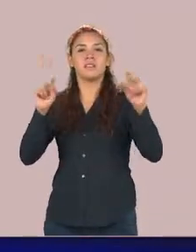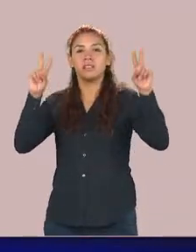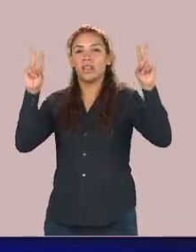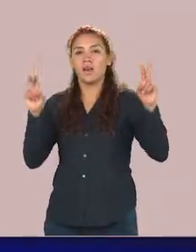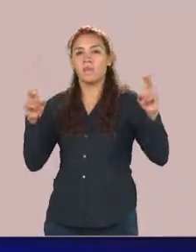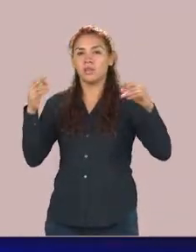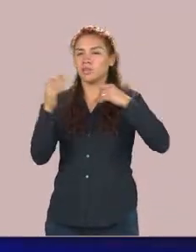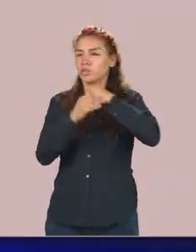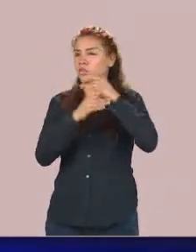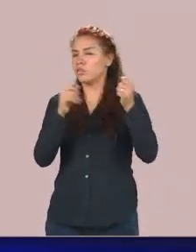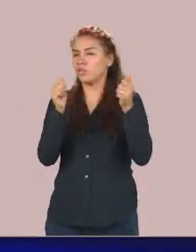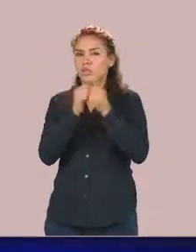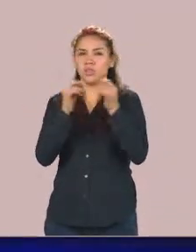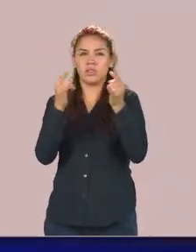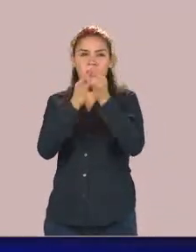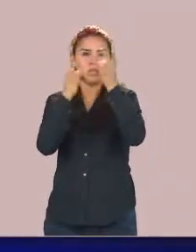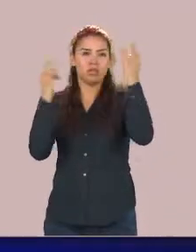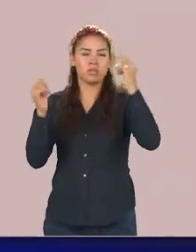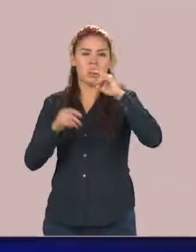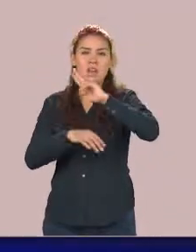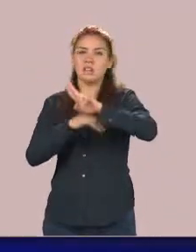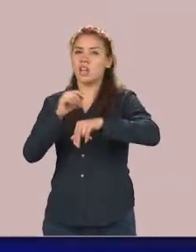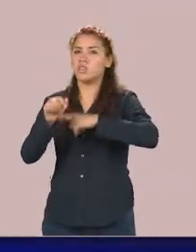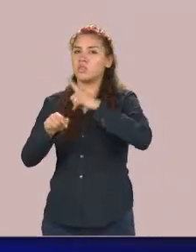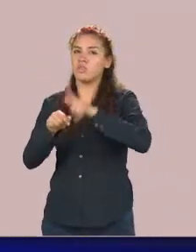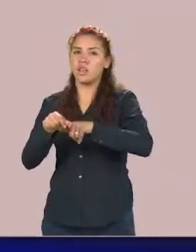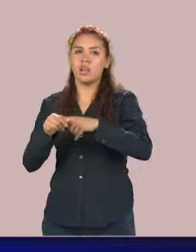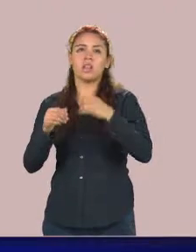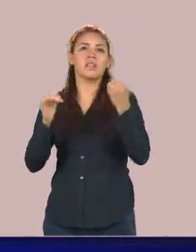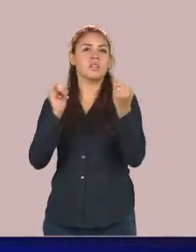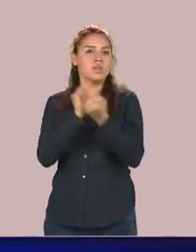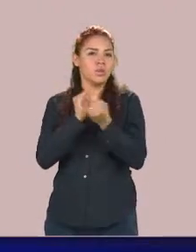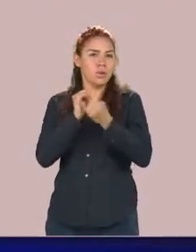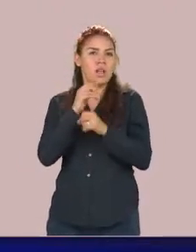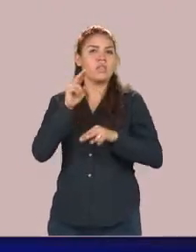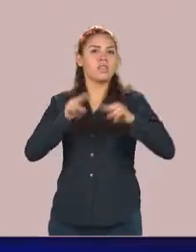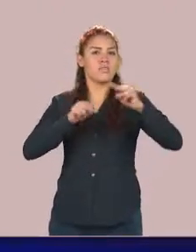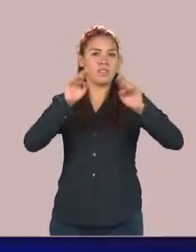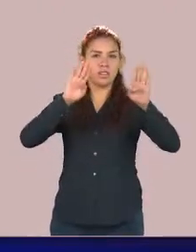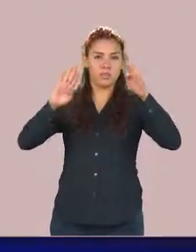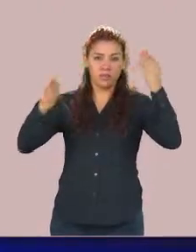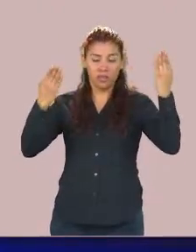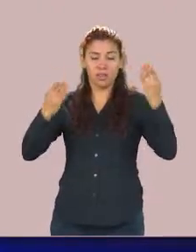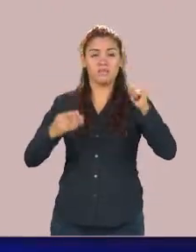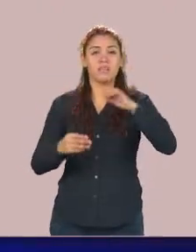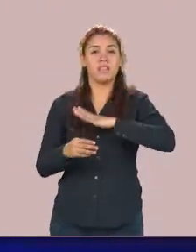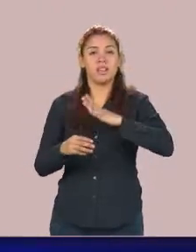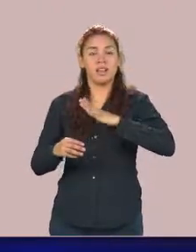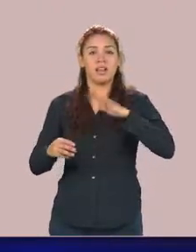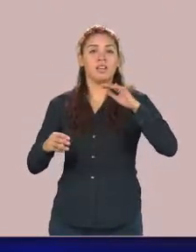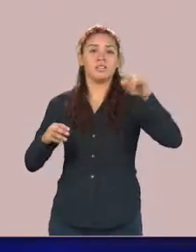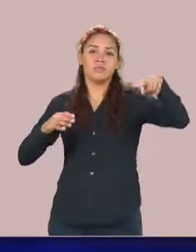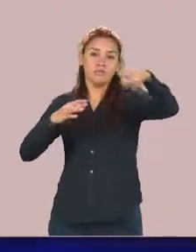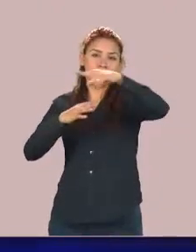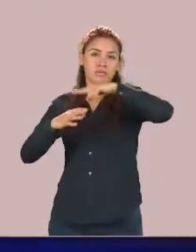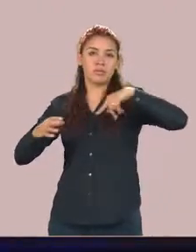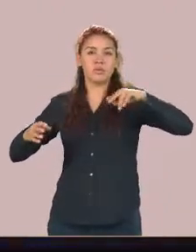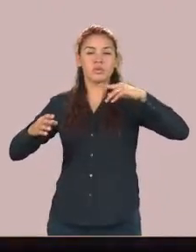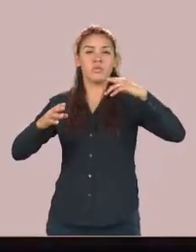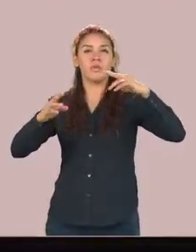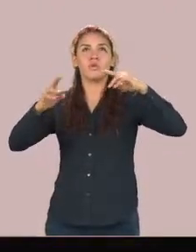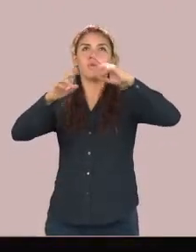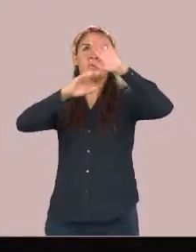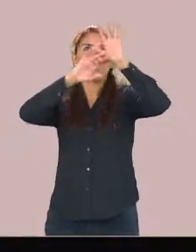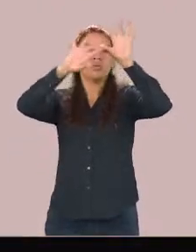de Tamaulipas y a nivel mundial contamos con la sala del universo la sala de vida la sala dedicada a la evolución